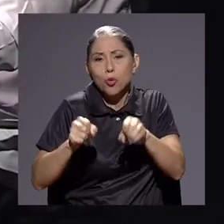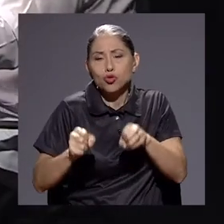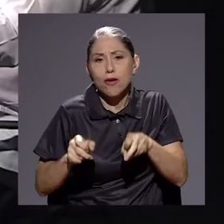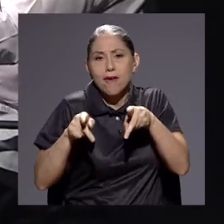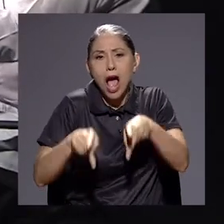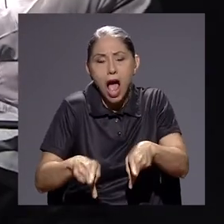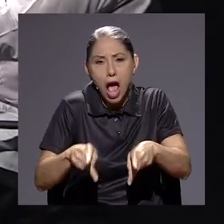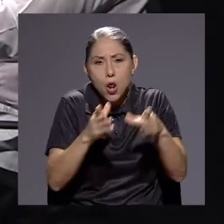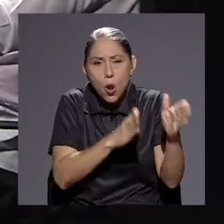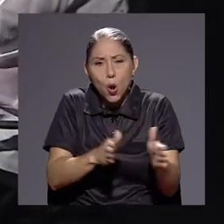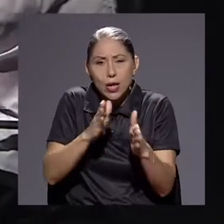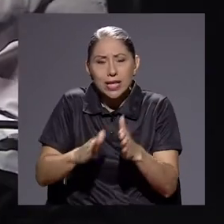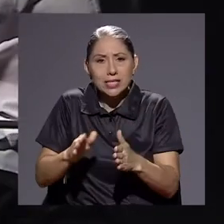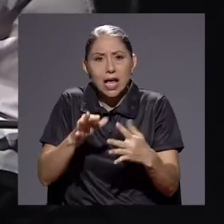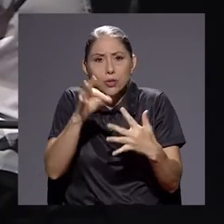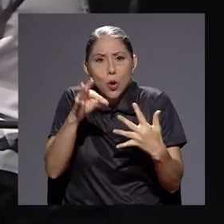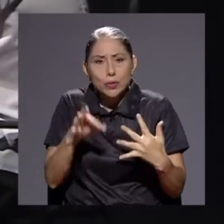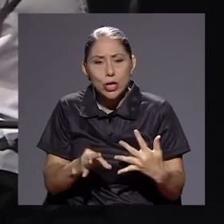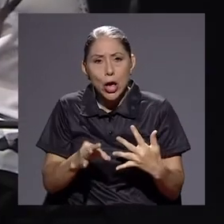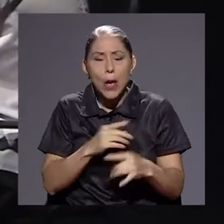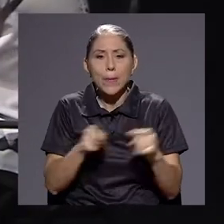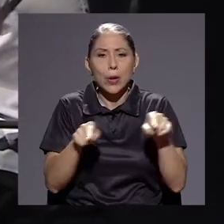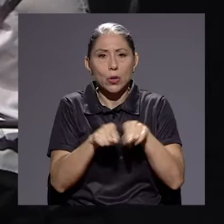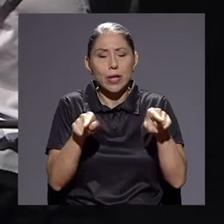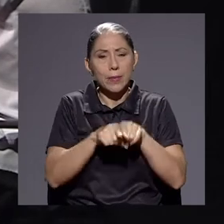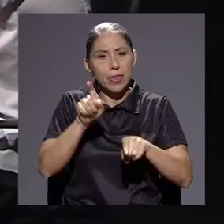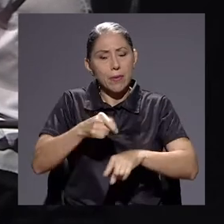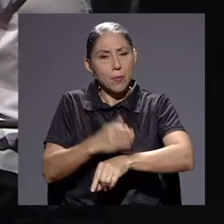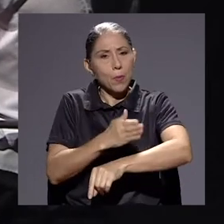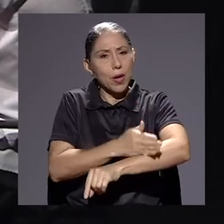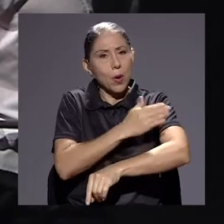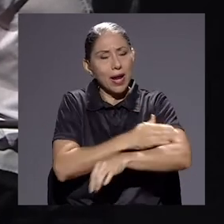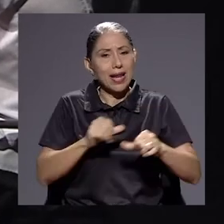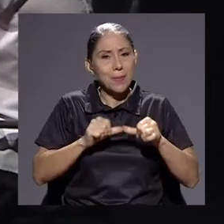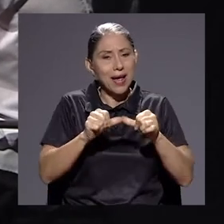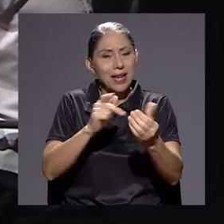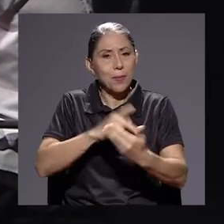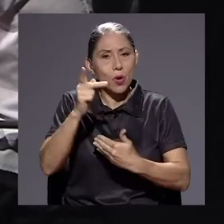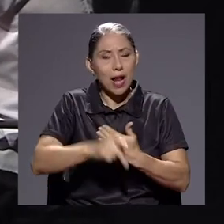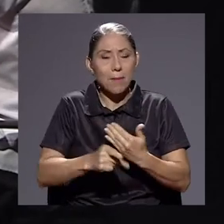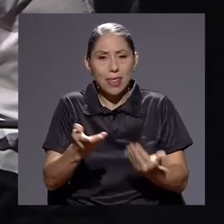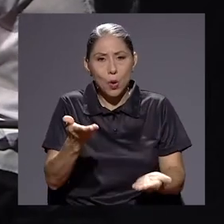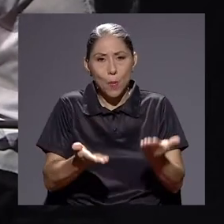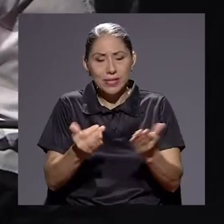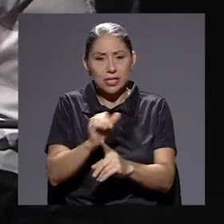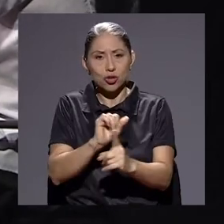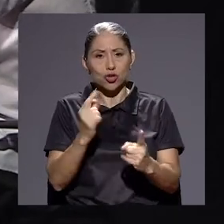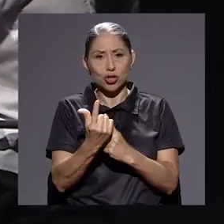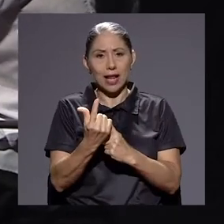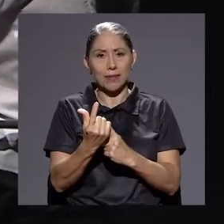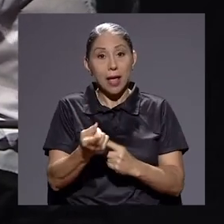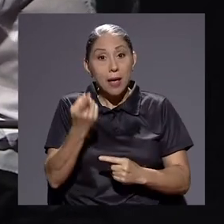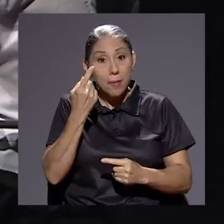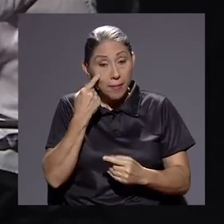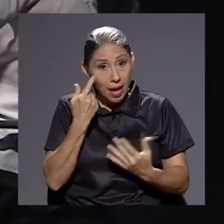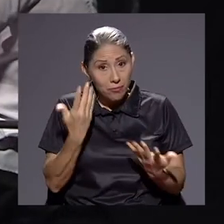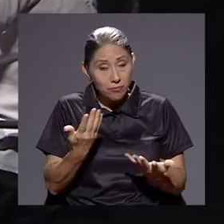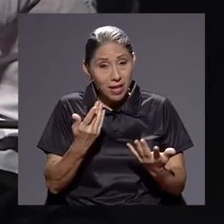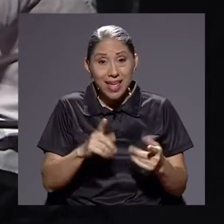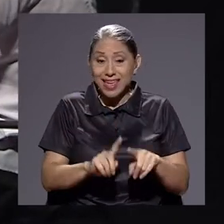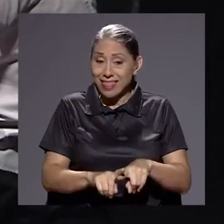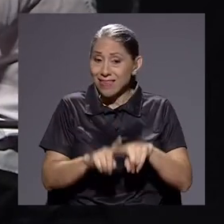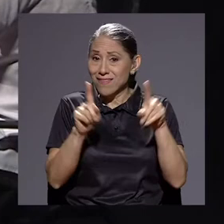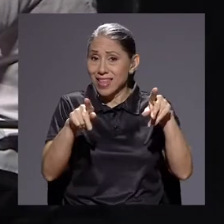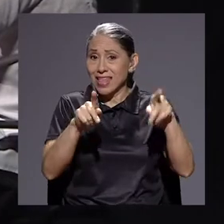alternativas. Pero también tenemos que mejorar y mantener el programa de compensación social. Vea que diferente gente,